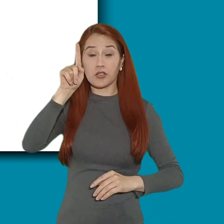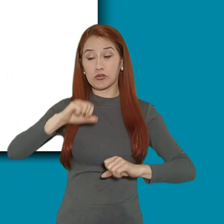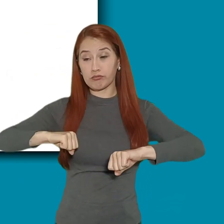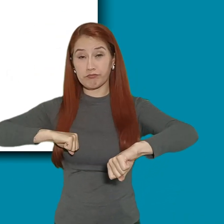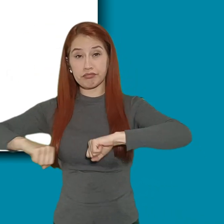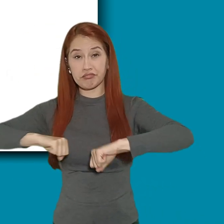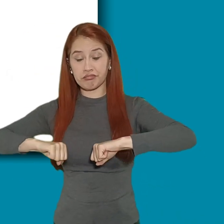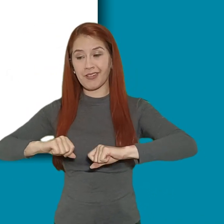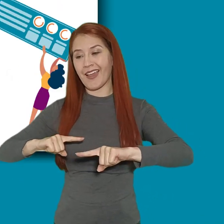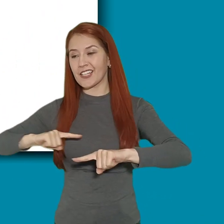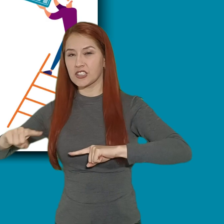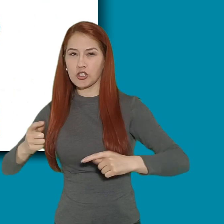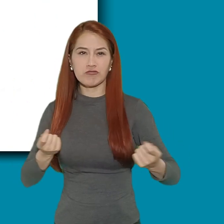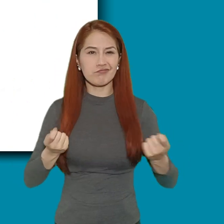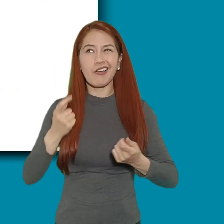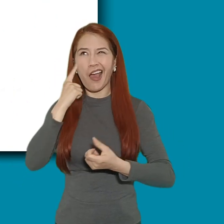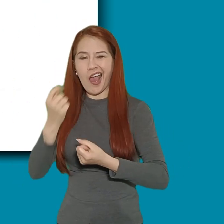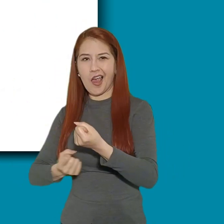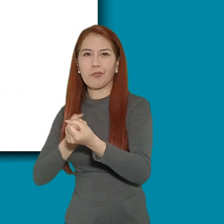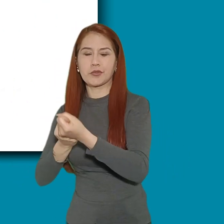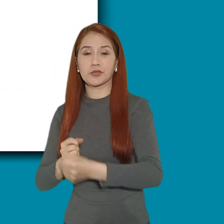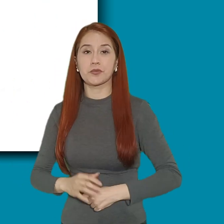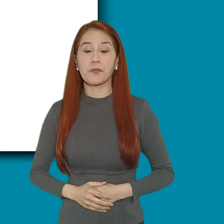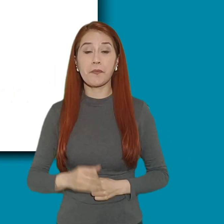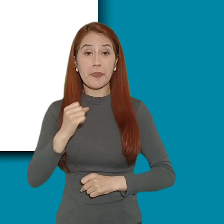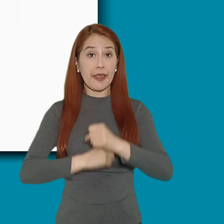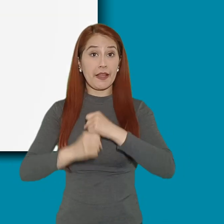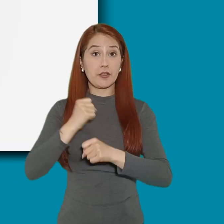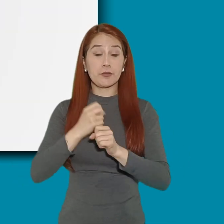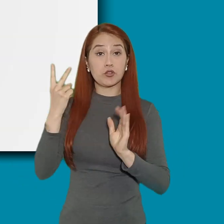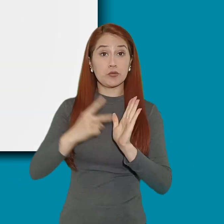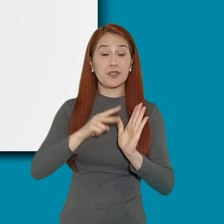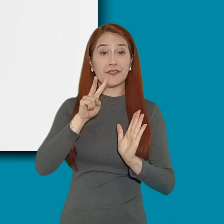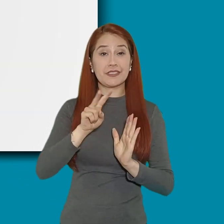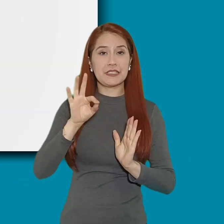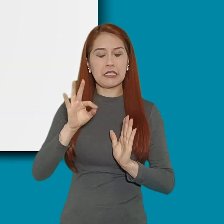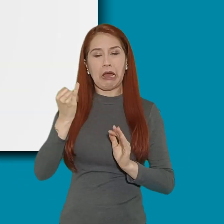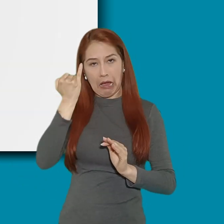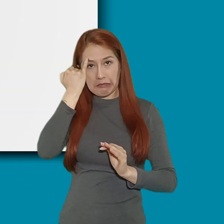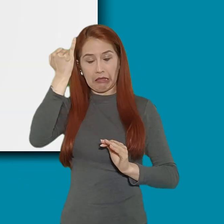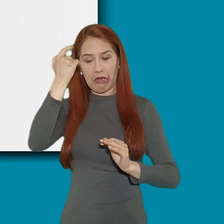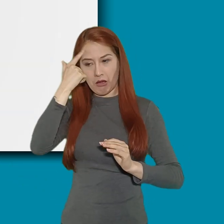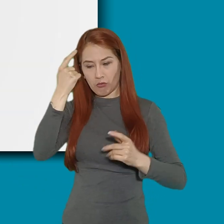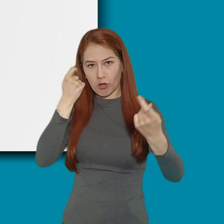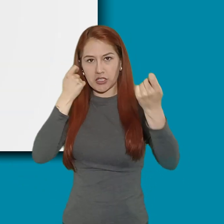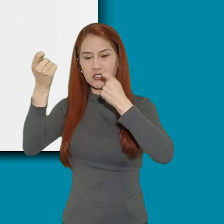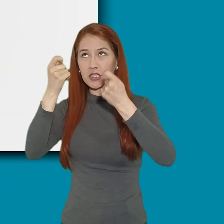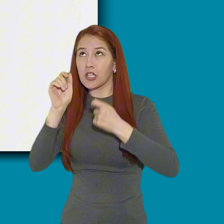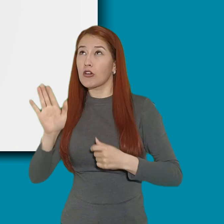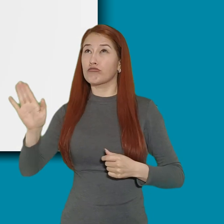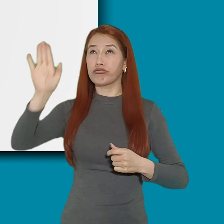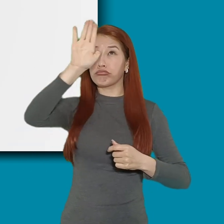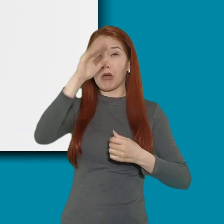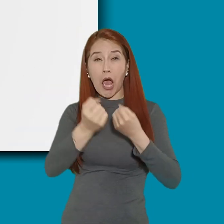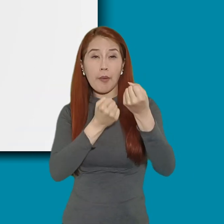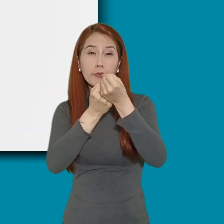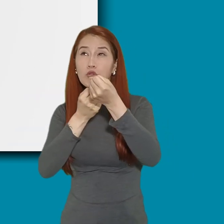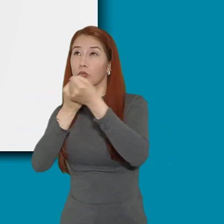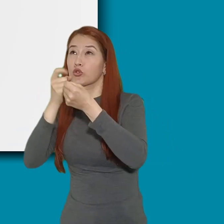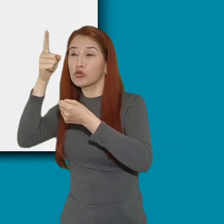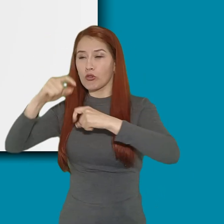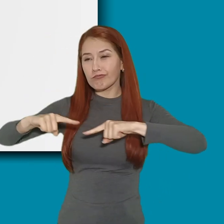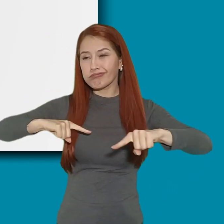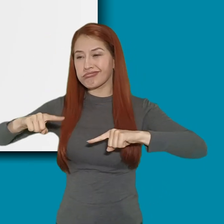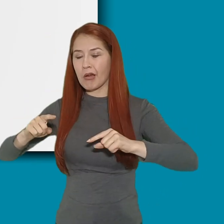2023 se crea la Estrategia Territorios Inclusivos con el objetivo de fortalecer la gestión inclusiva en discapacidad en los